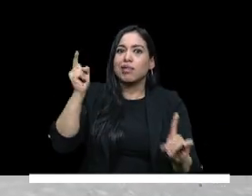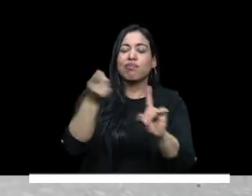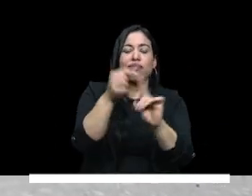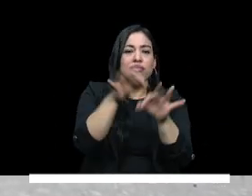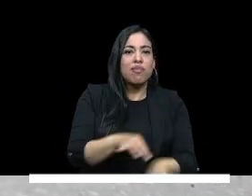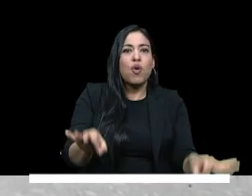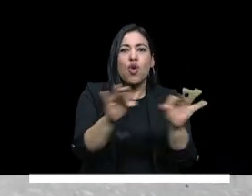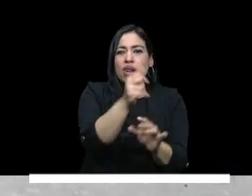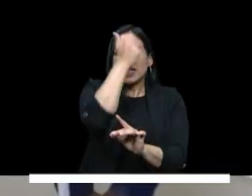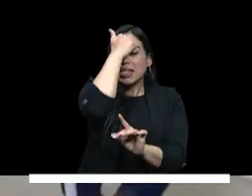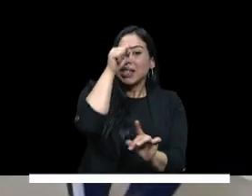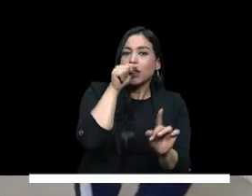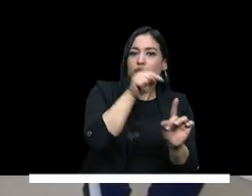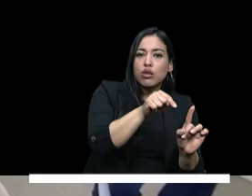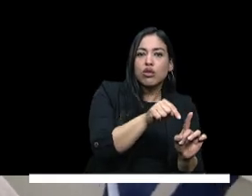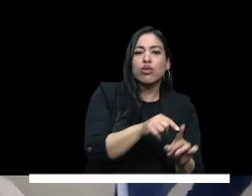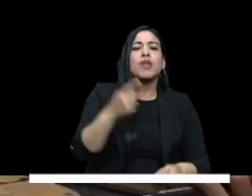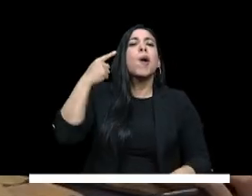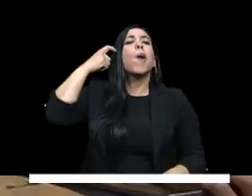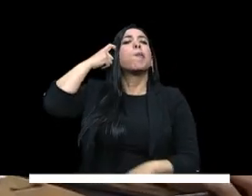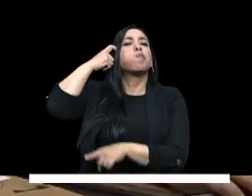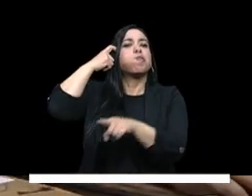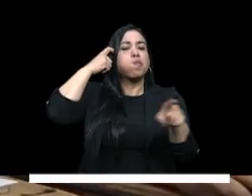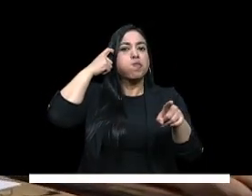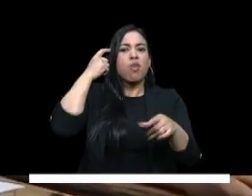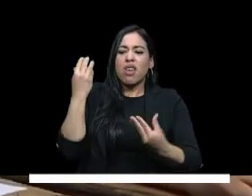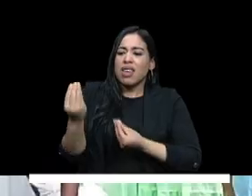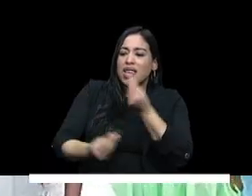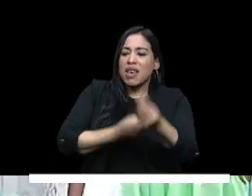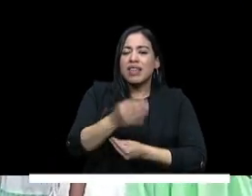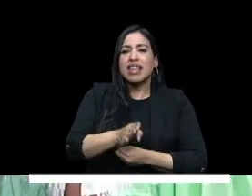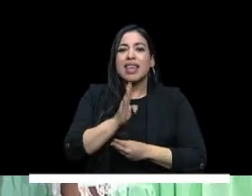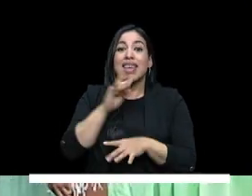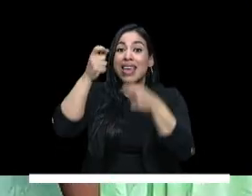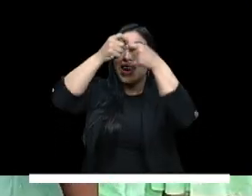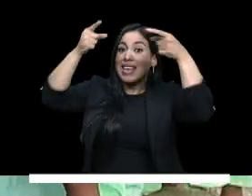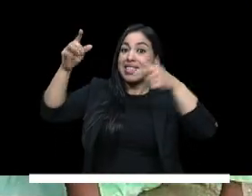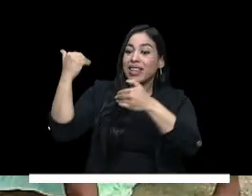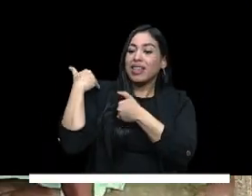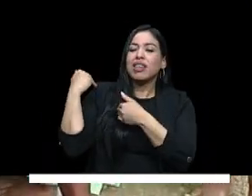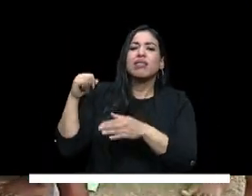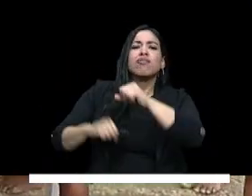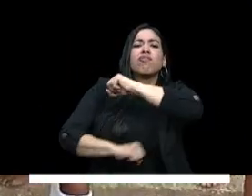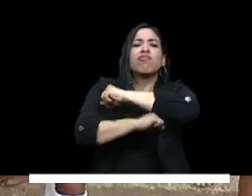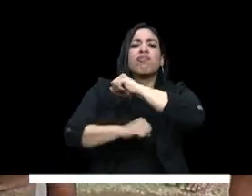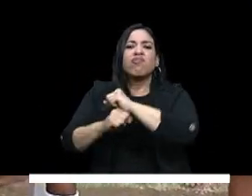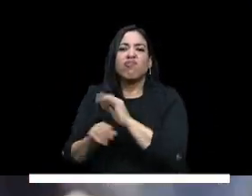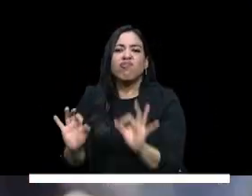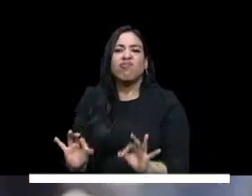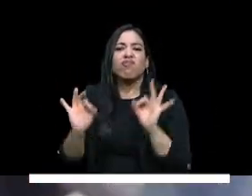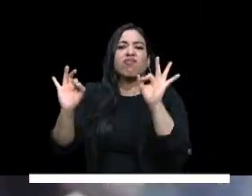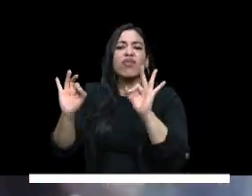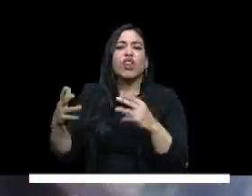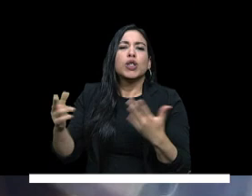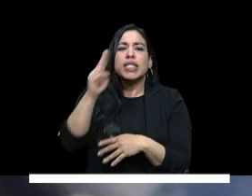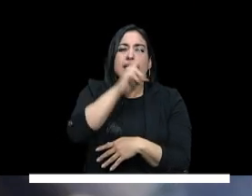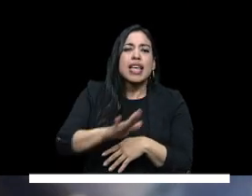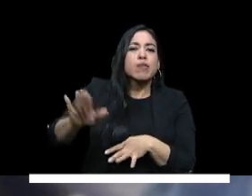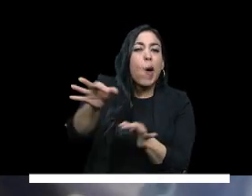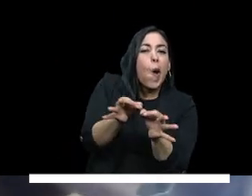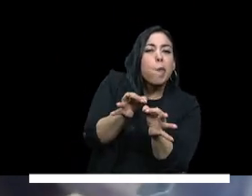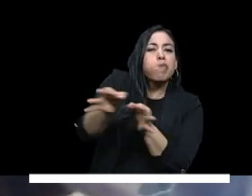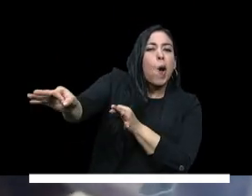primordial el reto está ¿qué acciones tomará el estado para fortalecer la educación de calidad en zonas